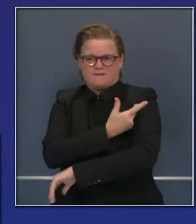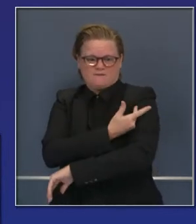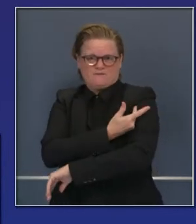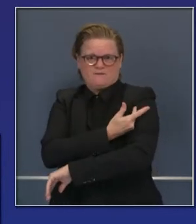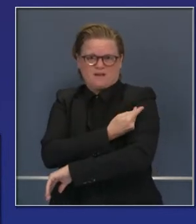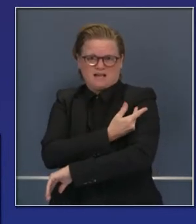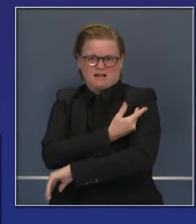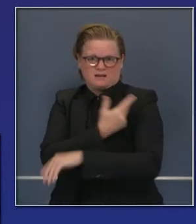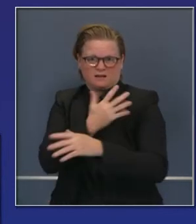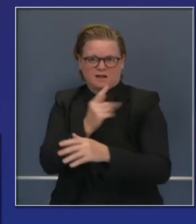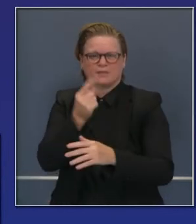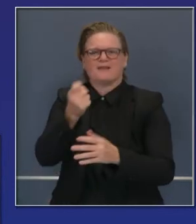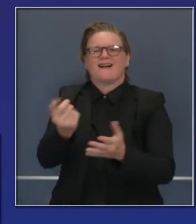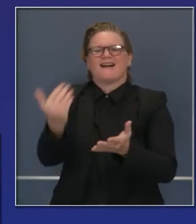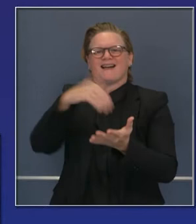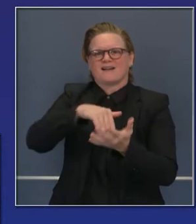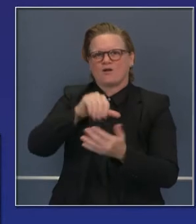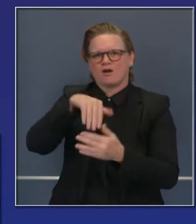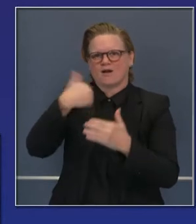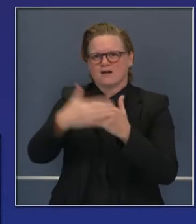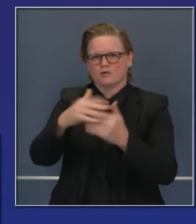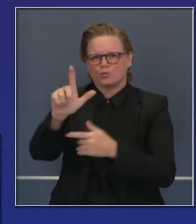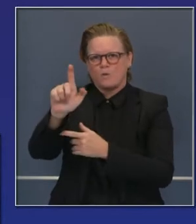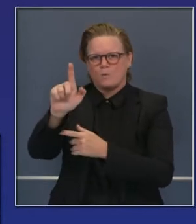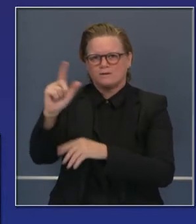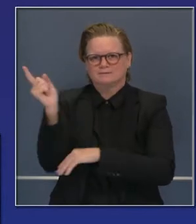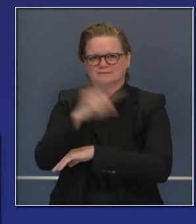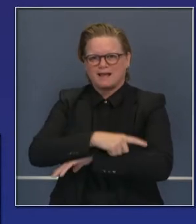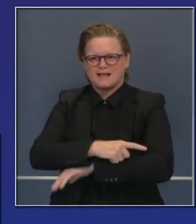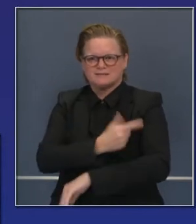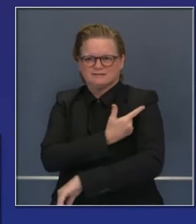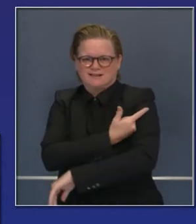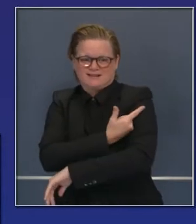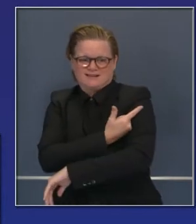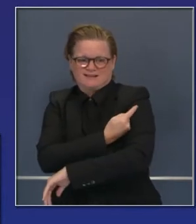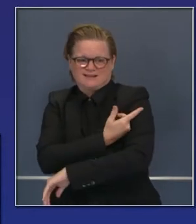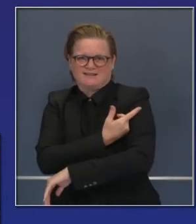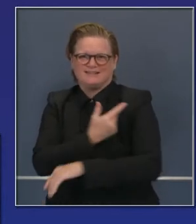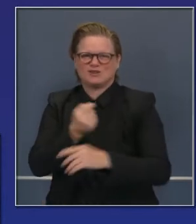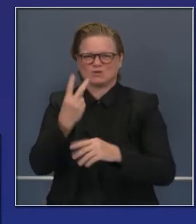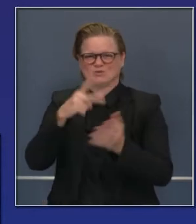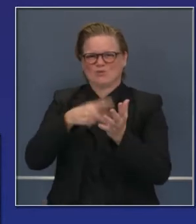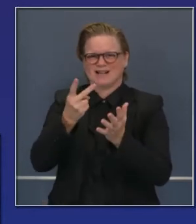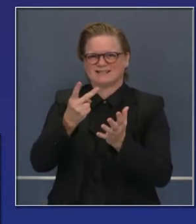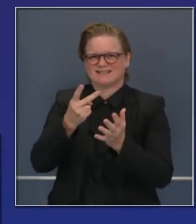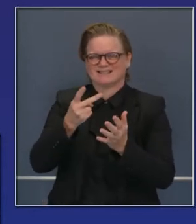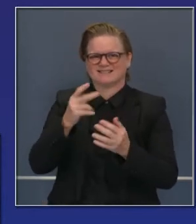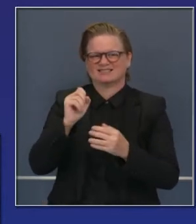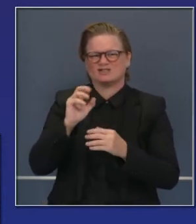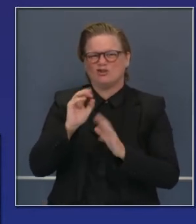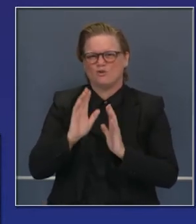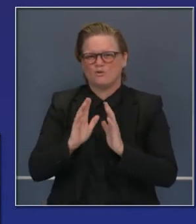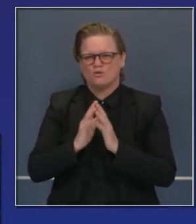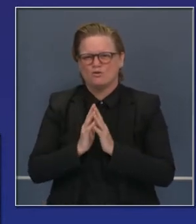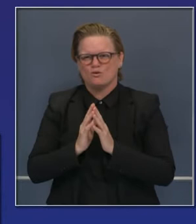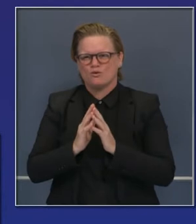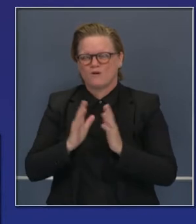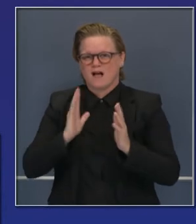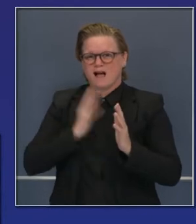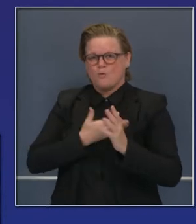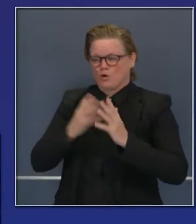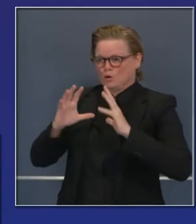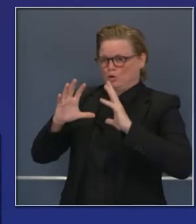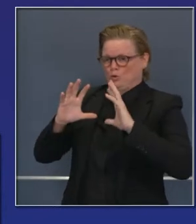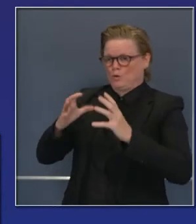dije la semana pasada, y esperamos que la gente haya visto las reuniones públicas con las pautas que estamos dictando,